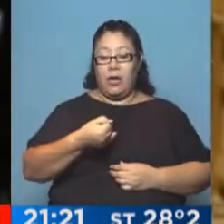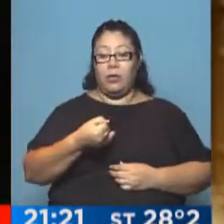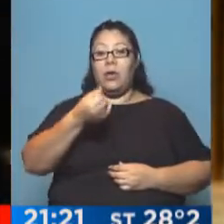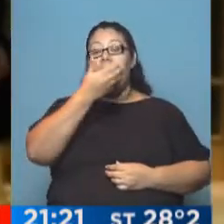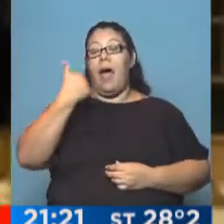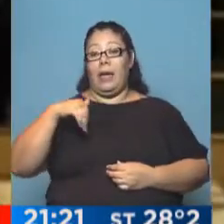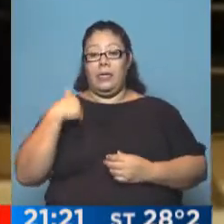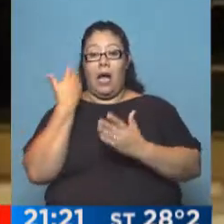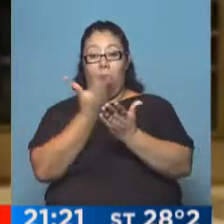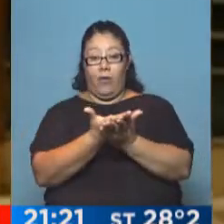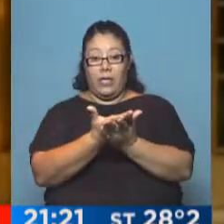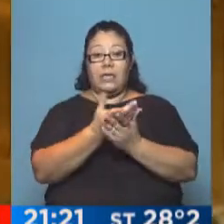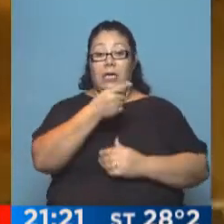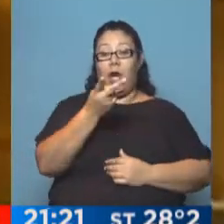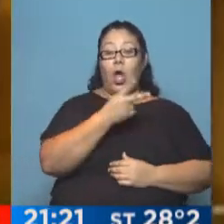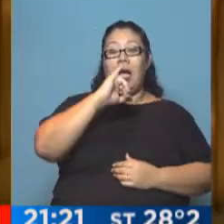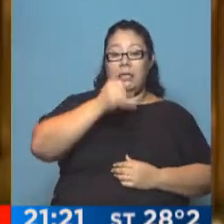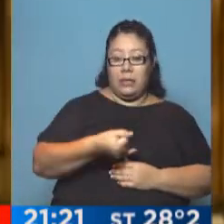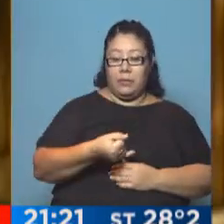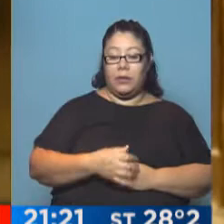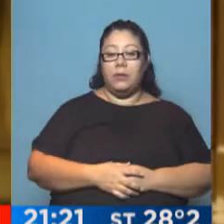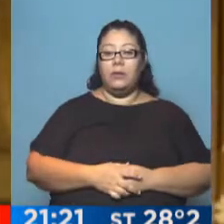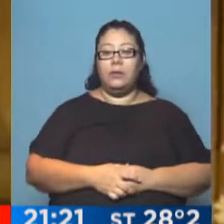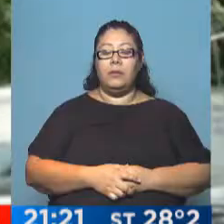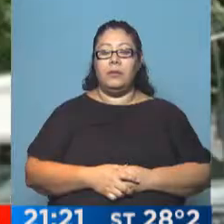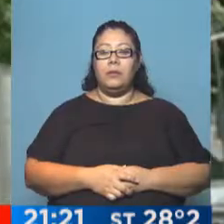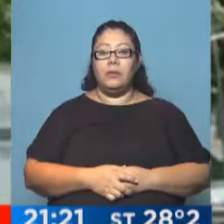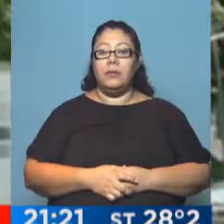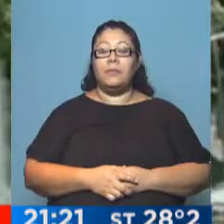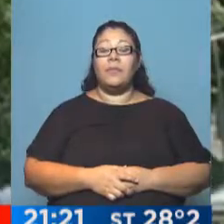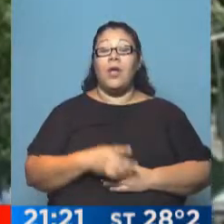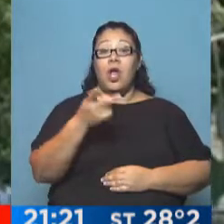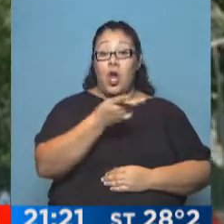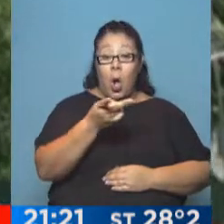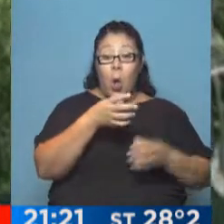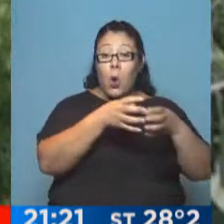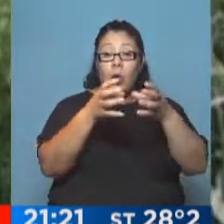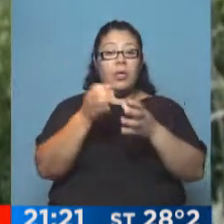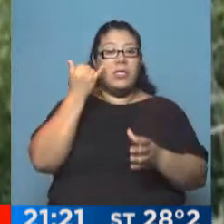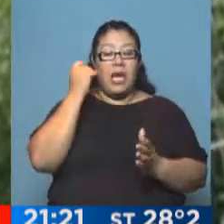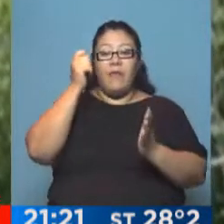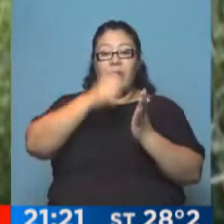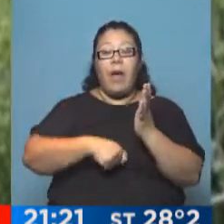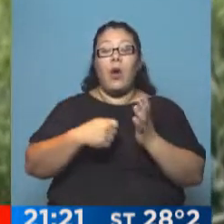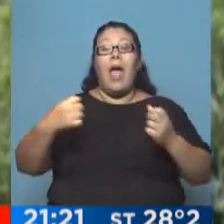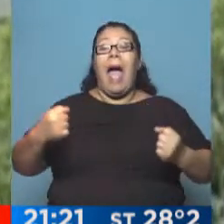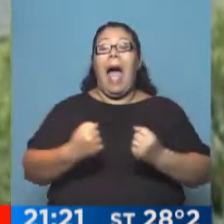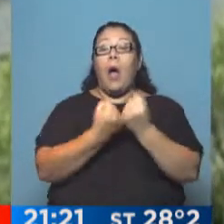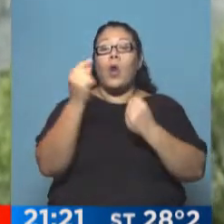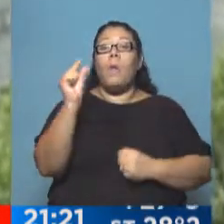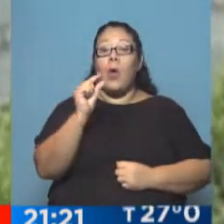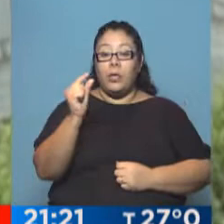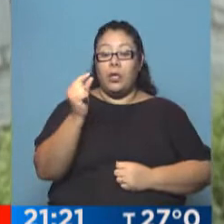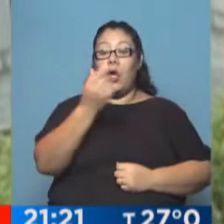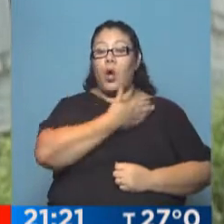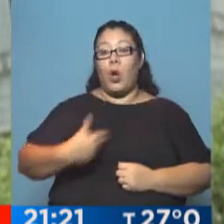Se trata de los fondos Montau Partners y Dart Management, cuyos titulares ya firmaron un principio de acuerdo con el Gobierno Nacional.